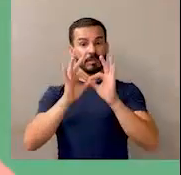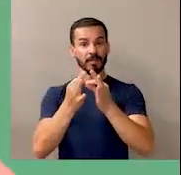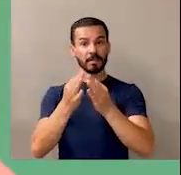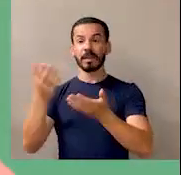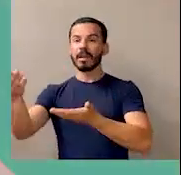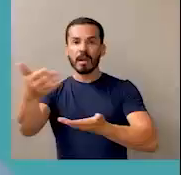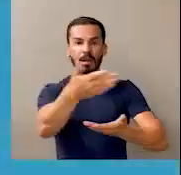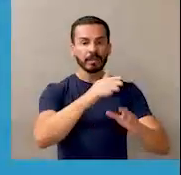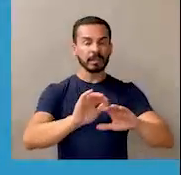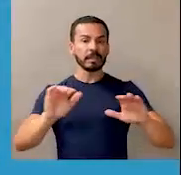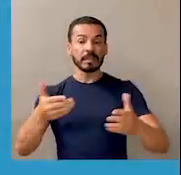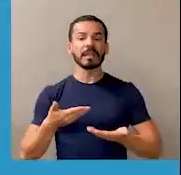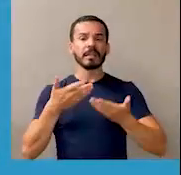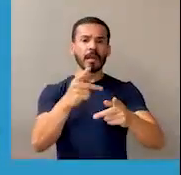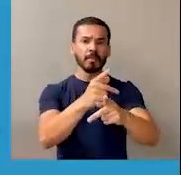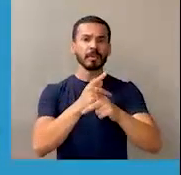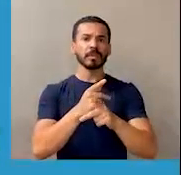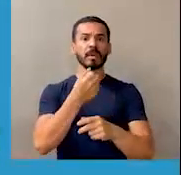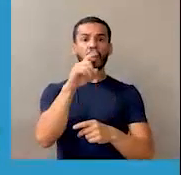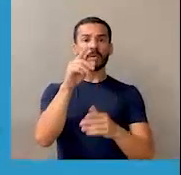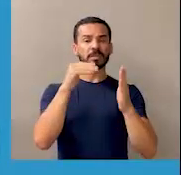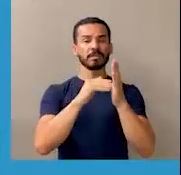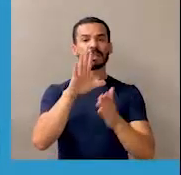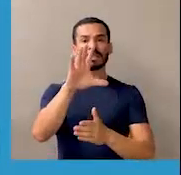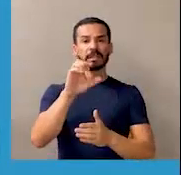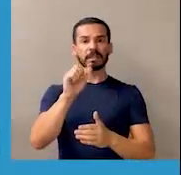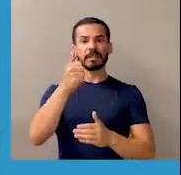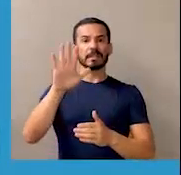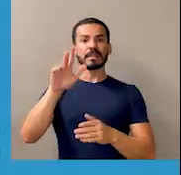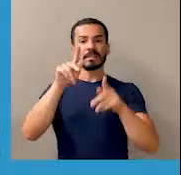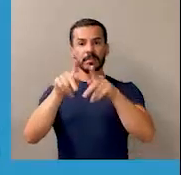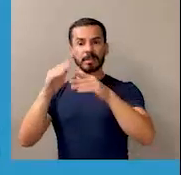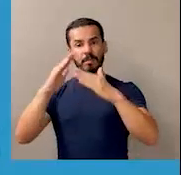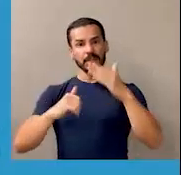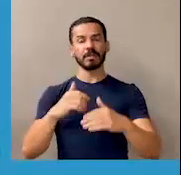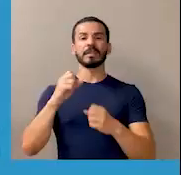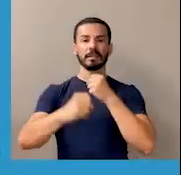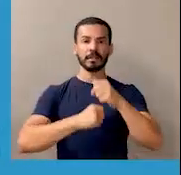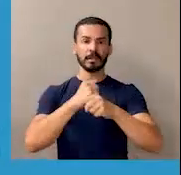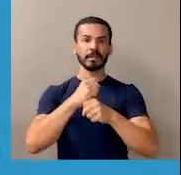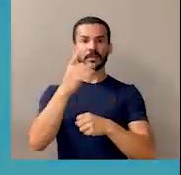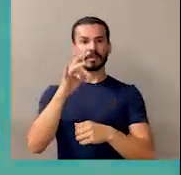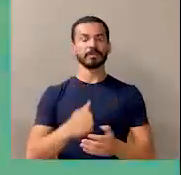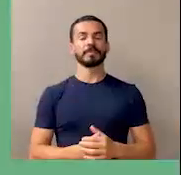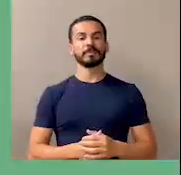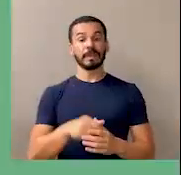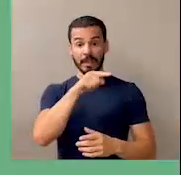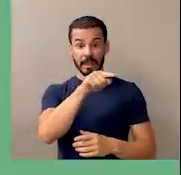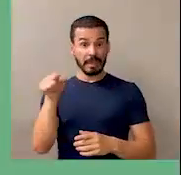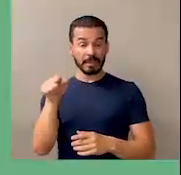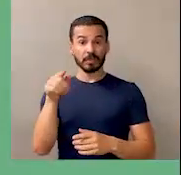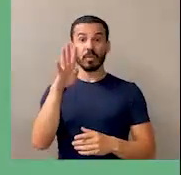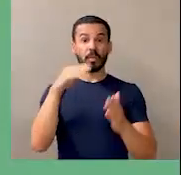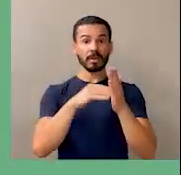familias de acogida, que brindaron protección a 11.515 personas menores de edad. De